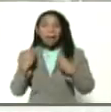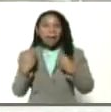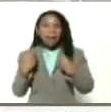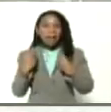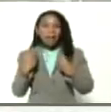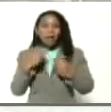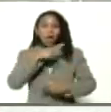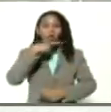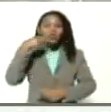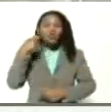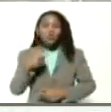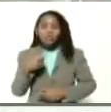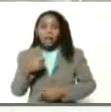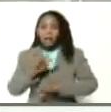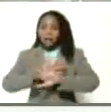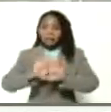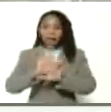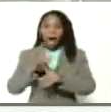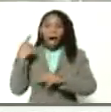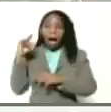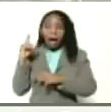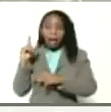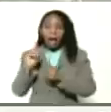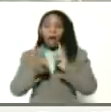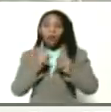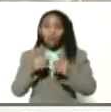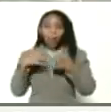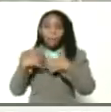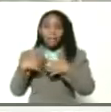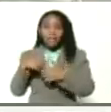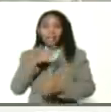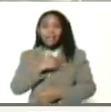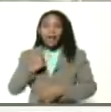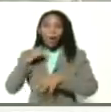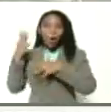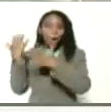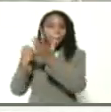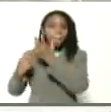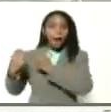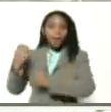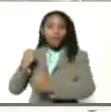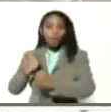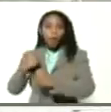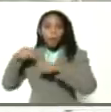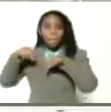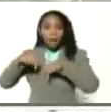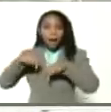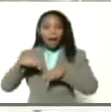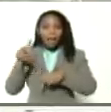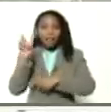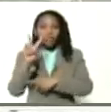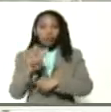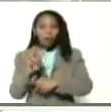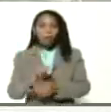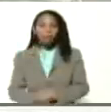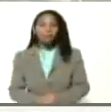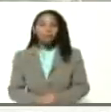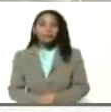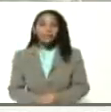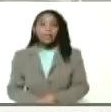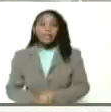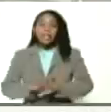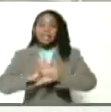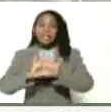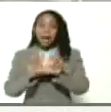Rusia, que ya tienen clientes allí interesados en este tipo de genética, en este tipo de animales y están